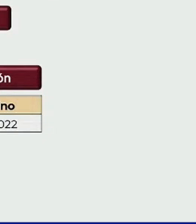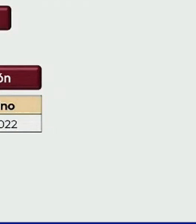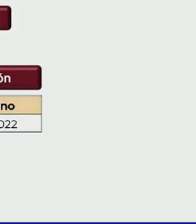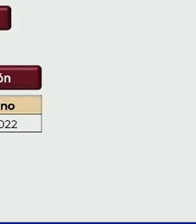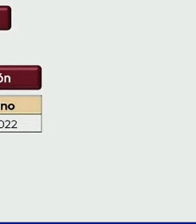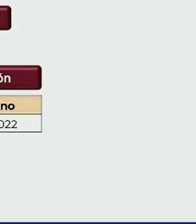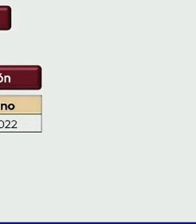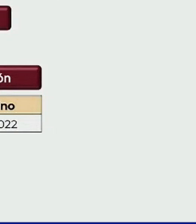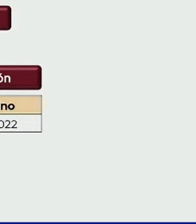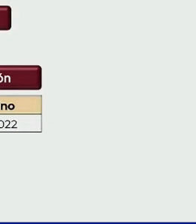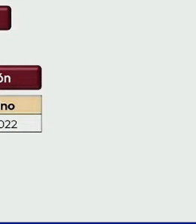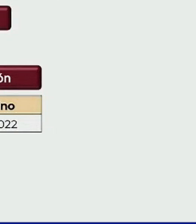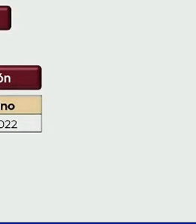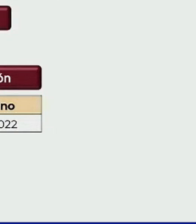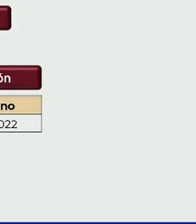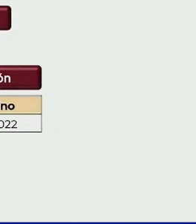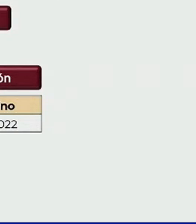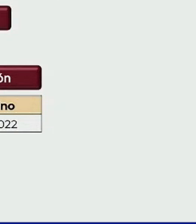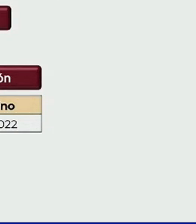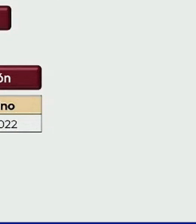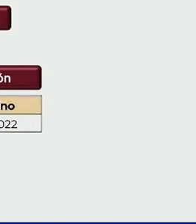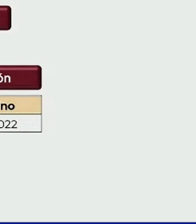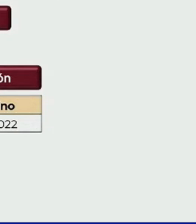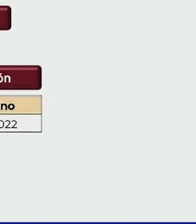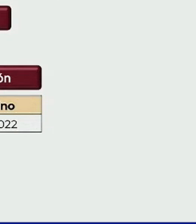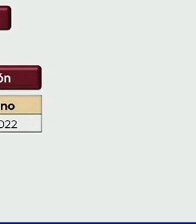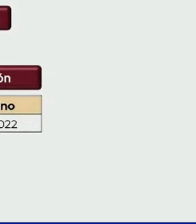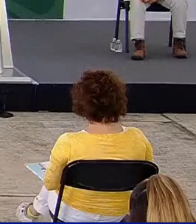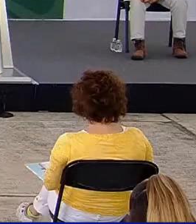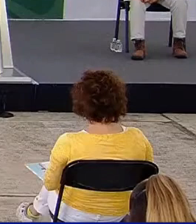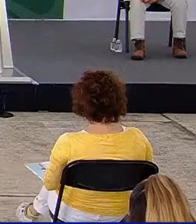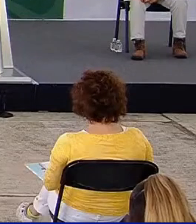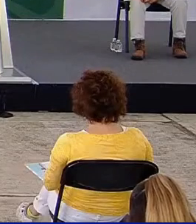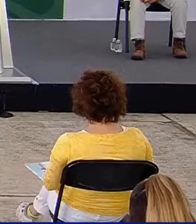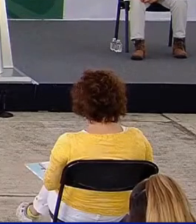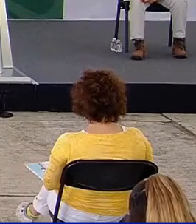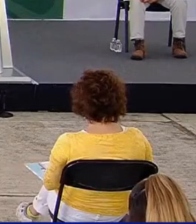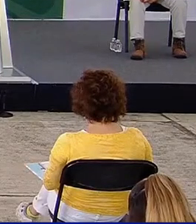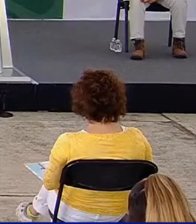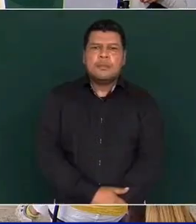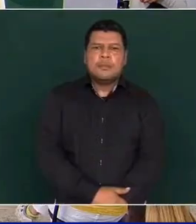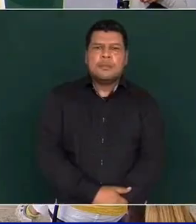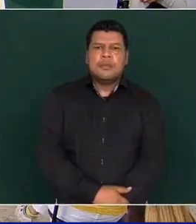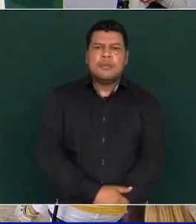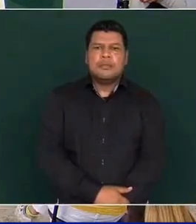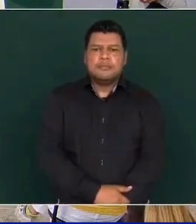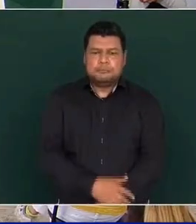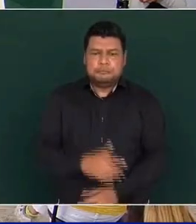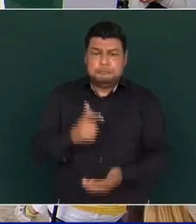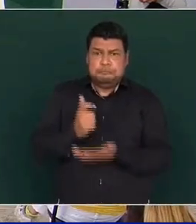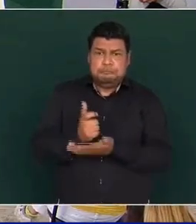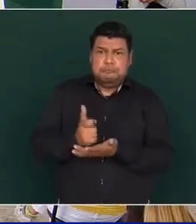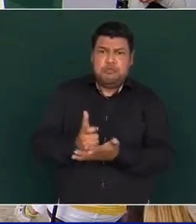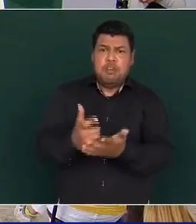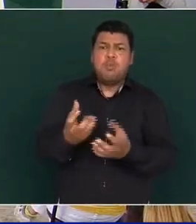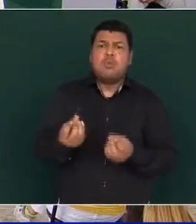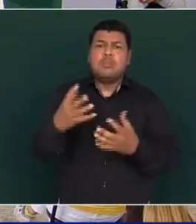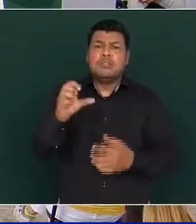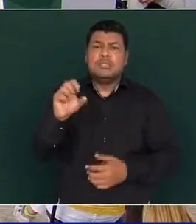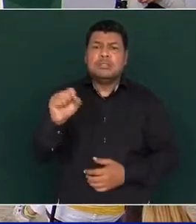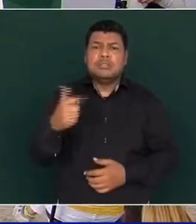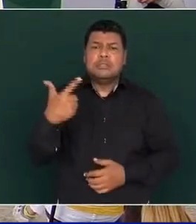el 22, 10